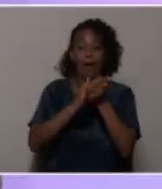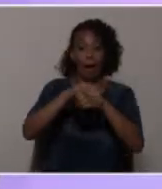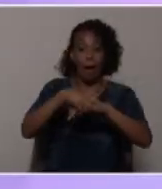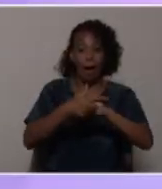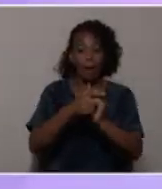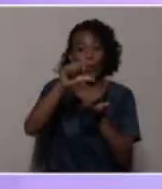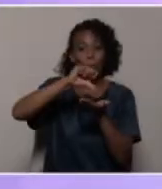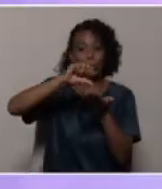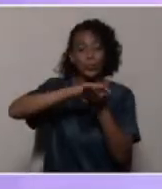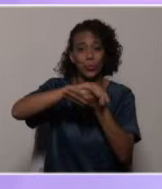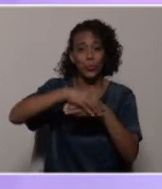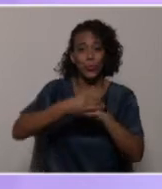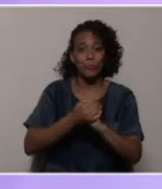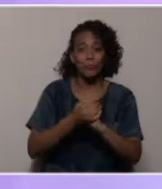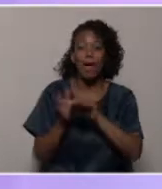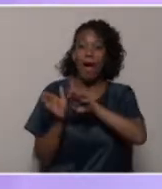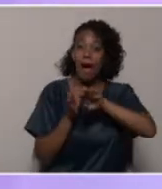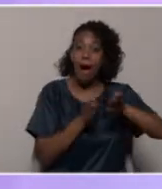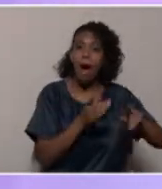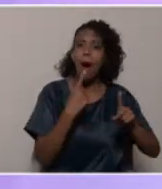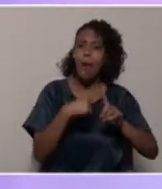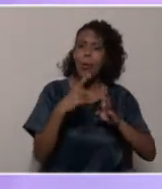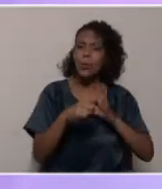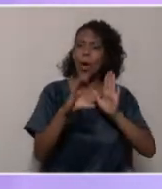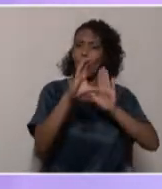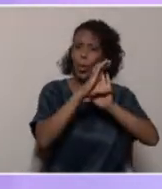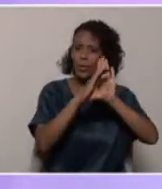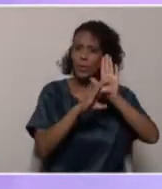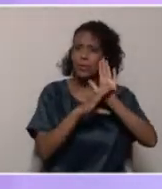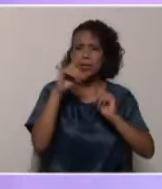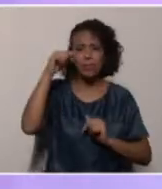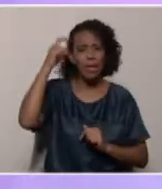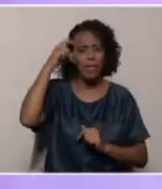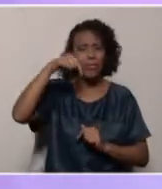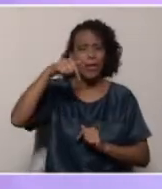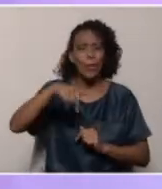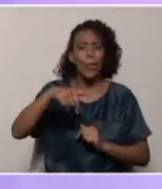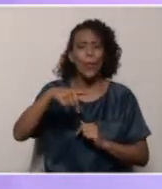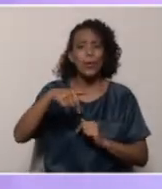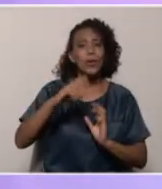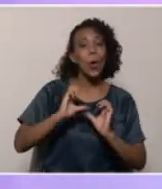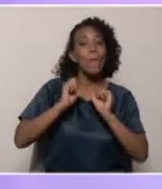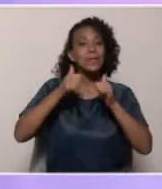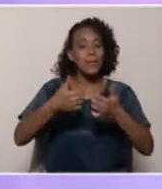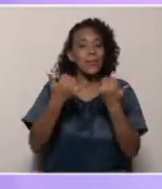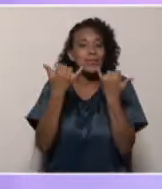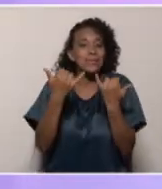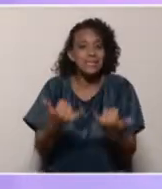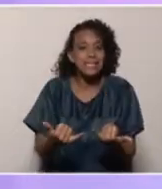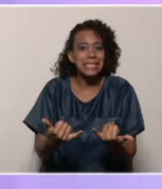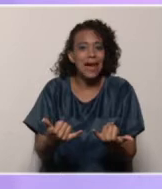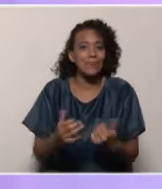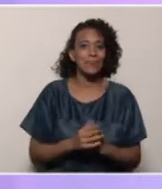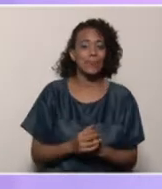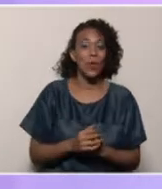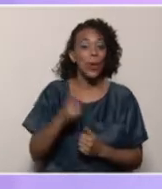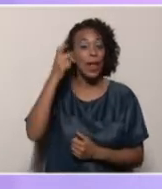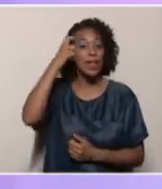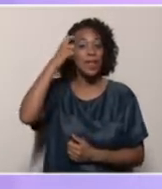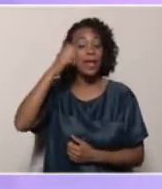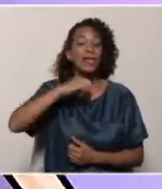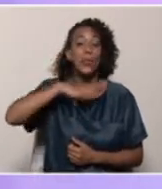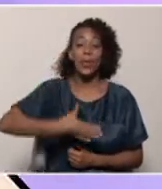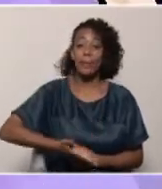Es muy importante que sepan que les hemos preparado diversos contenidos para el día de hoy y qué les parece si iniciamos de una vez con nuestra efeméride